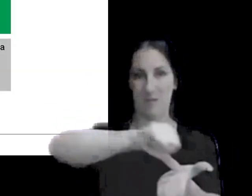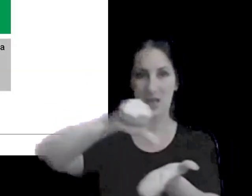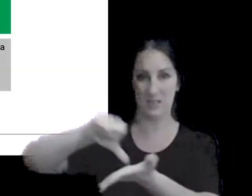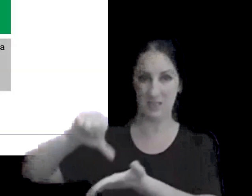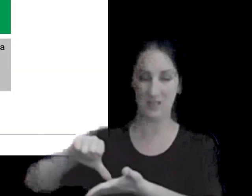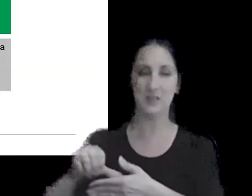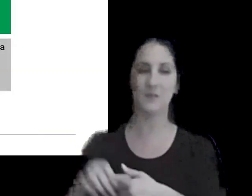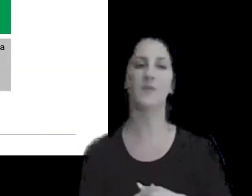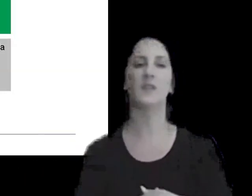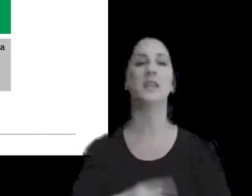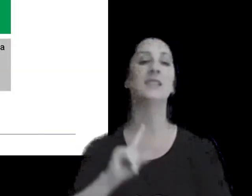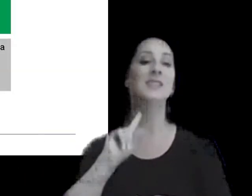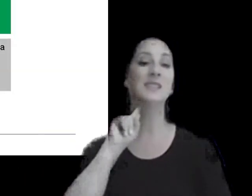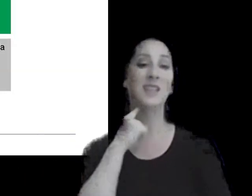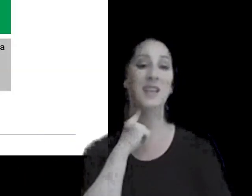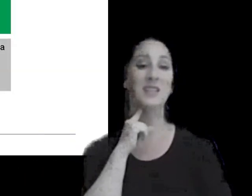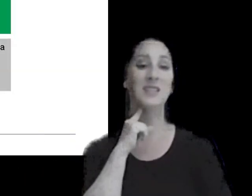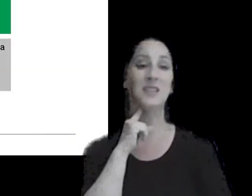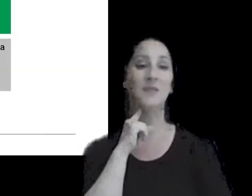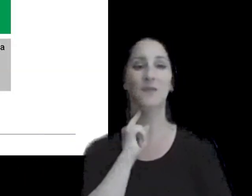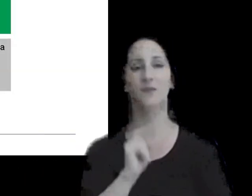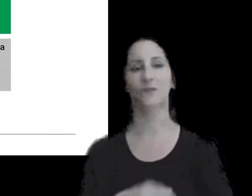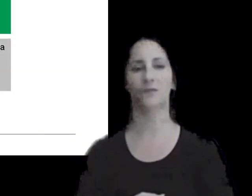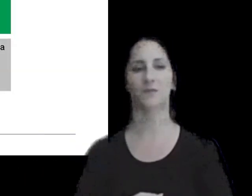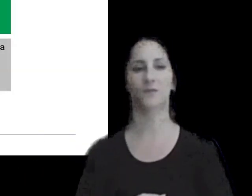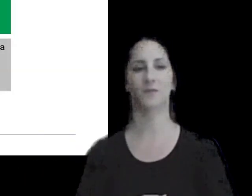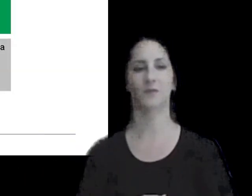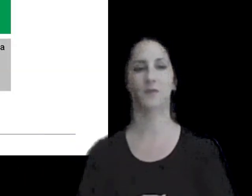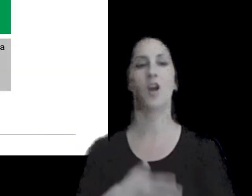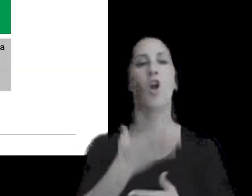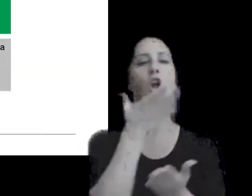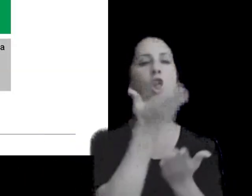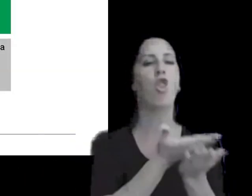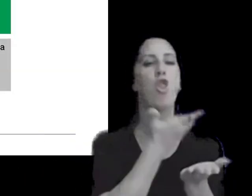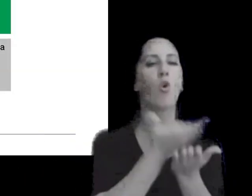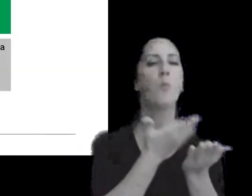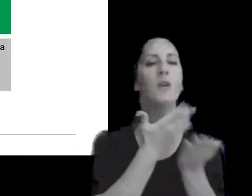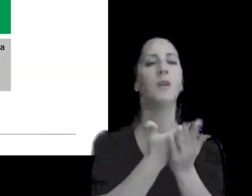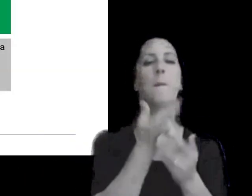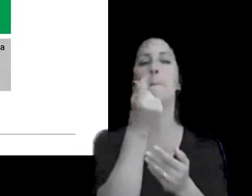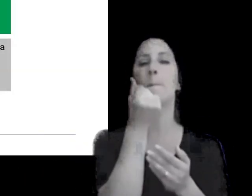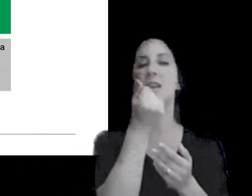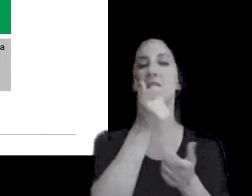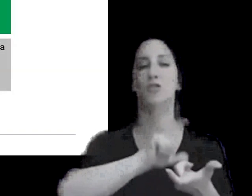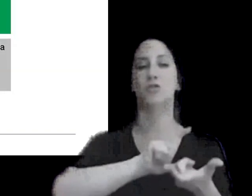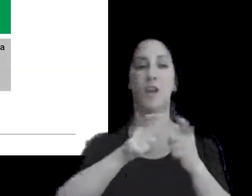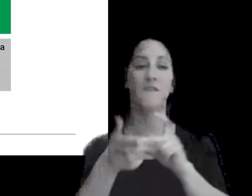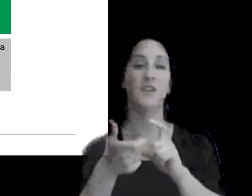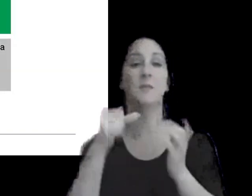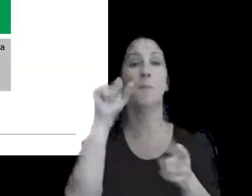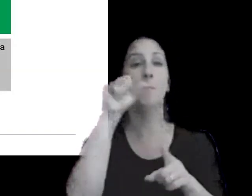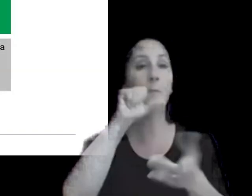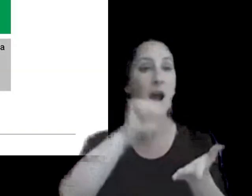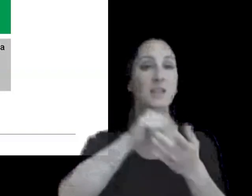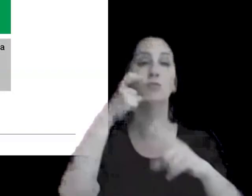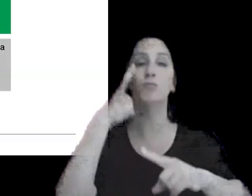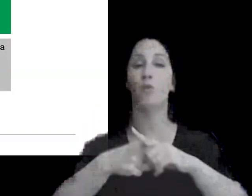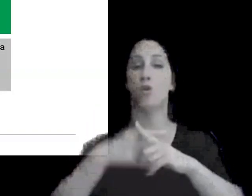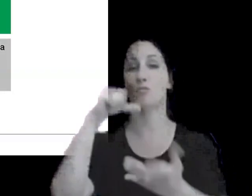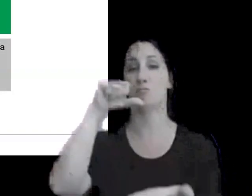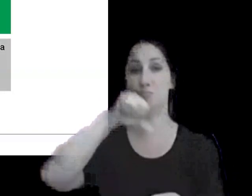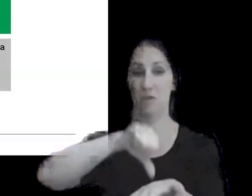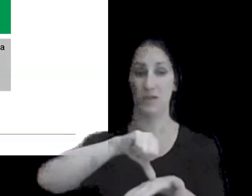la acción 13 relacionada con la documentación de precio de transferencia de informes país por país y la